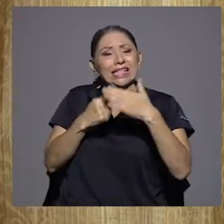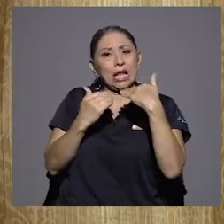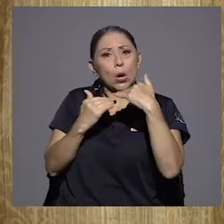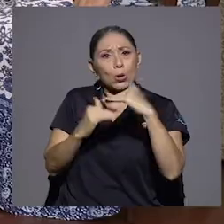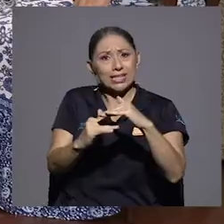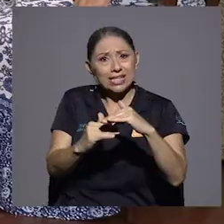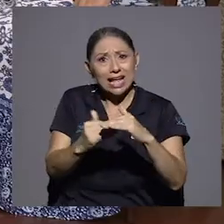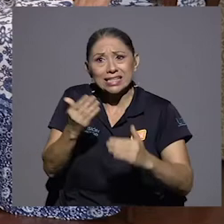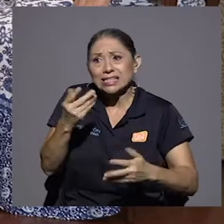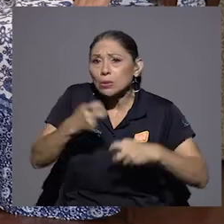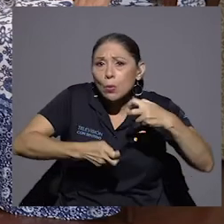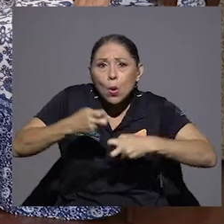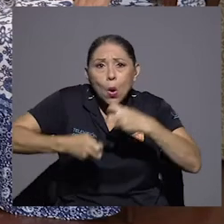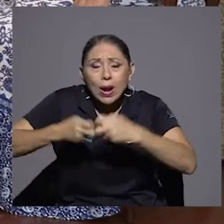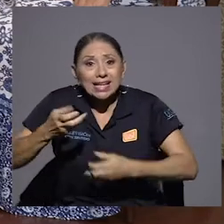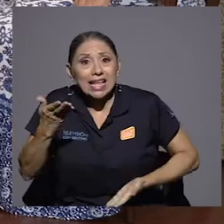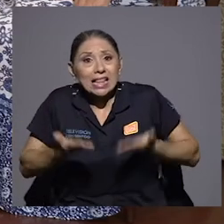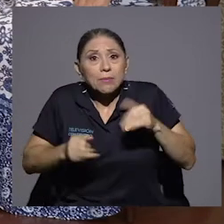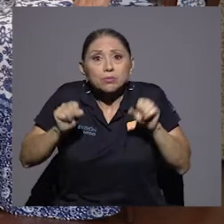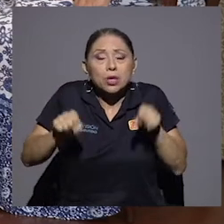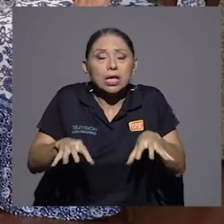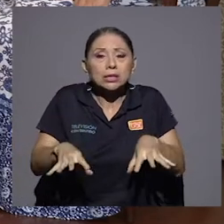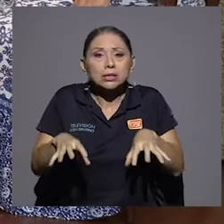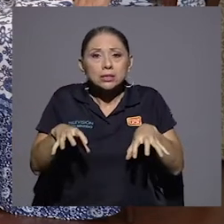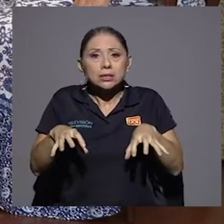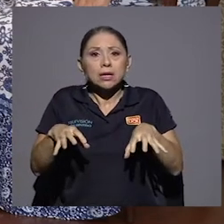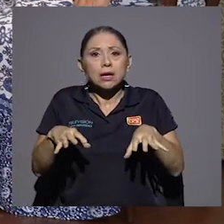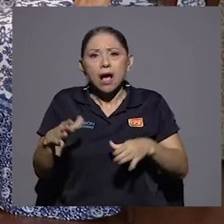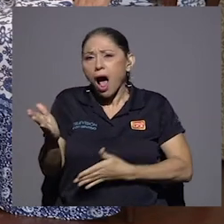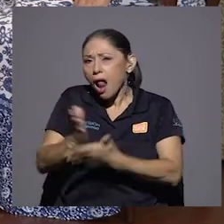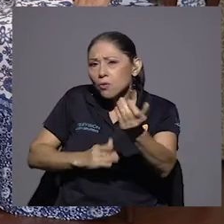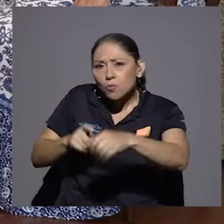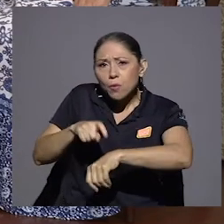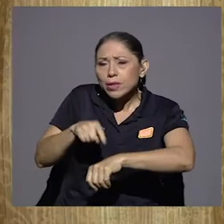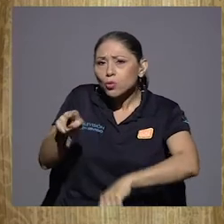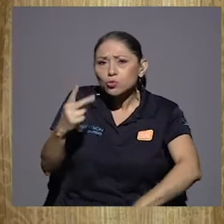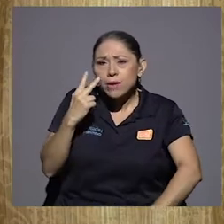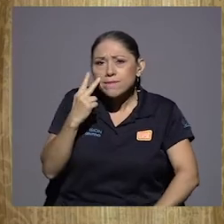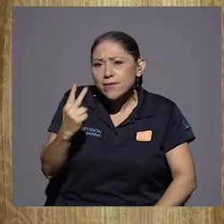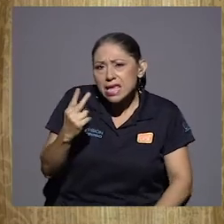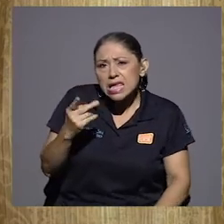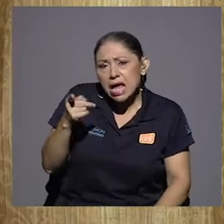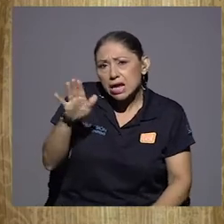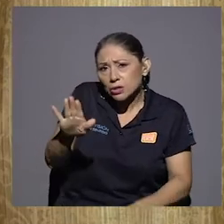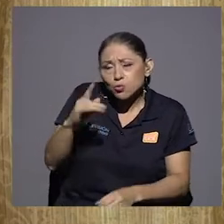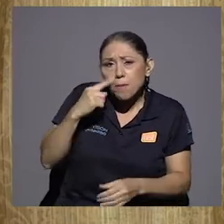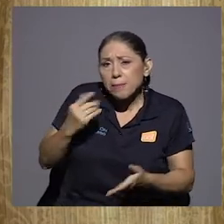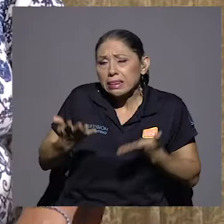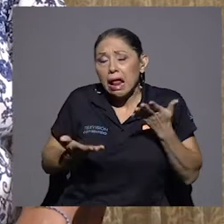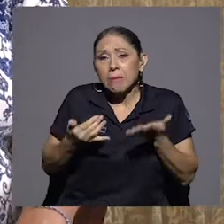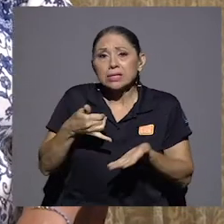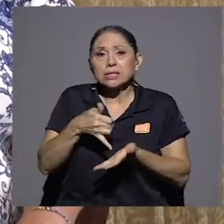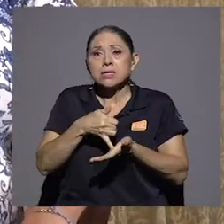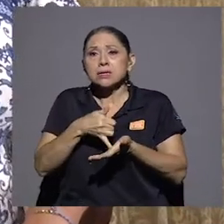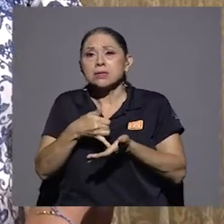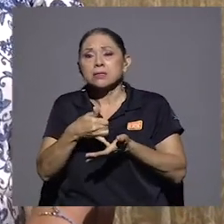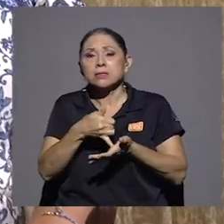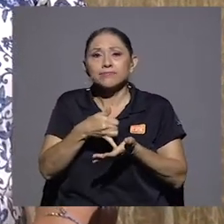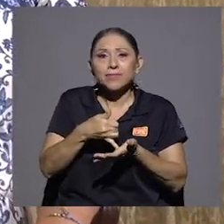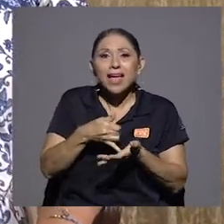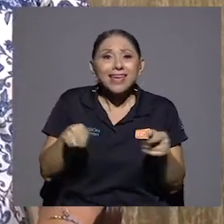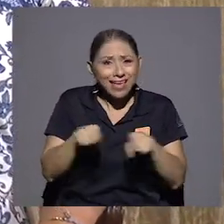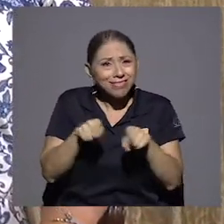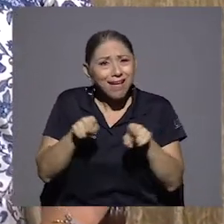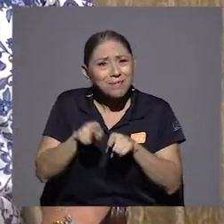tensión. ¿Y hubo algún momento en el que usted lo viese que él podía flaquear? Que él también